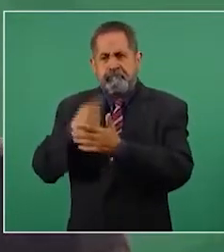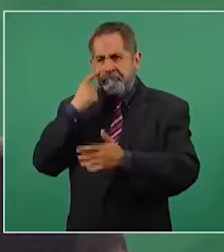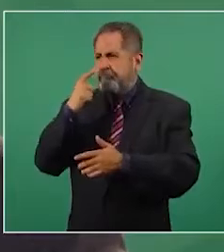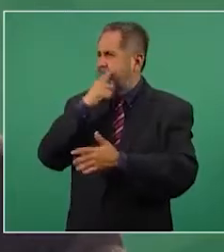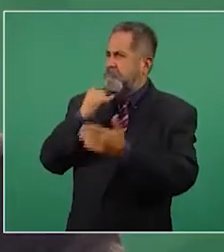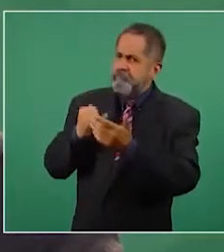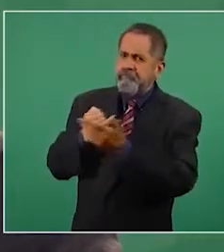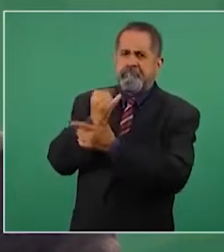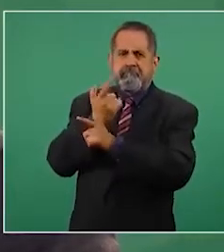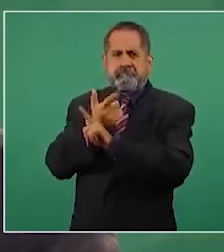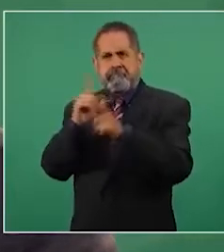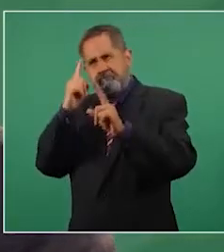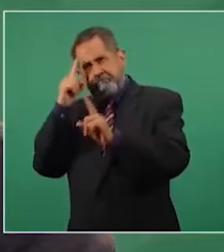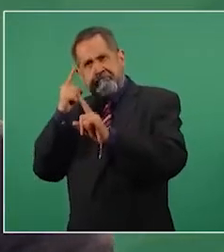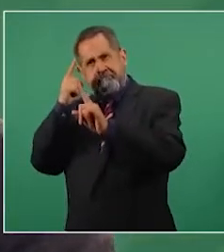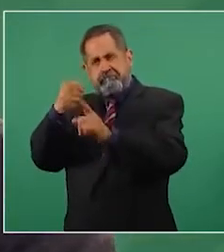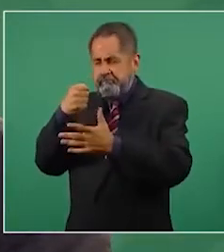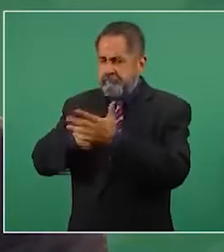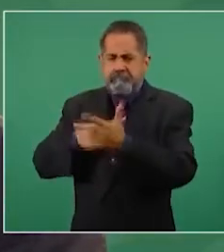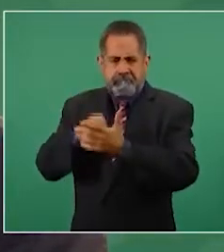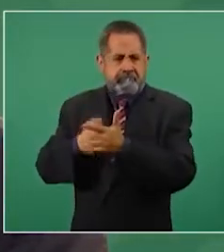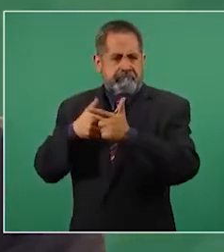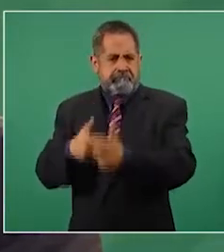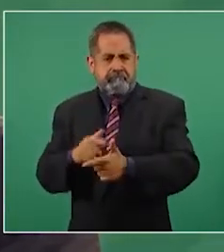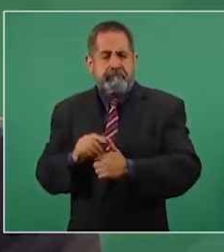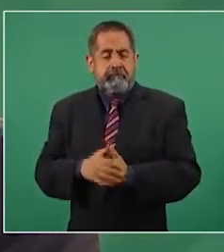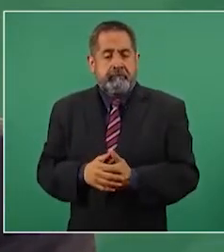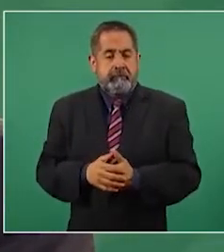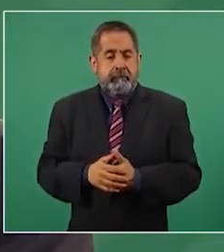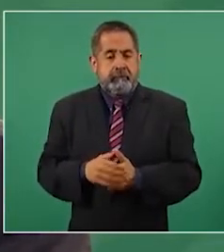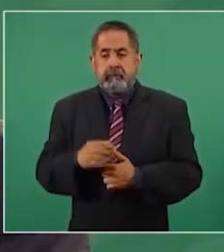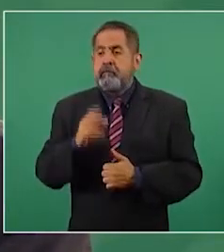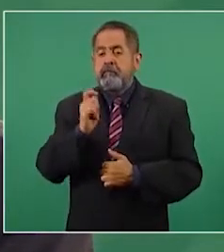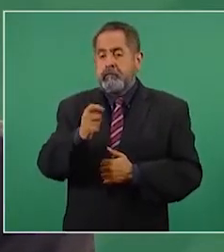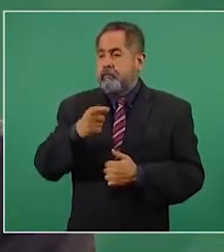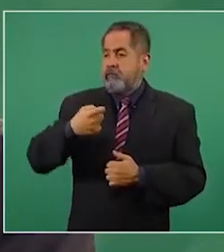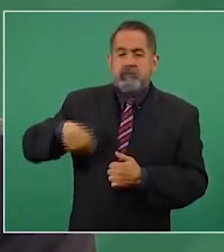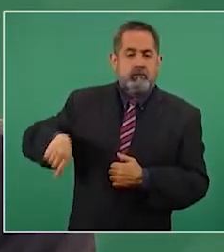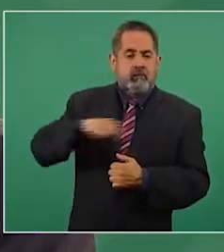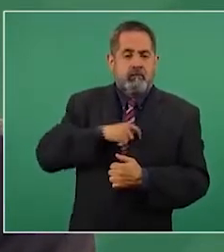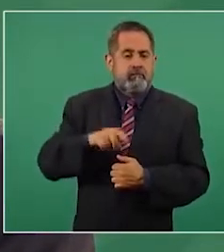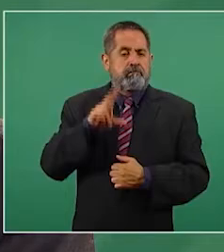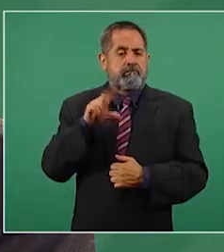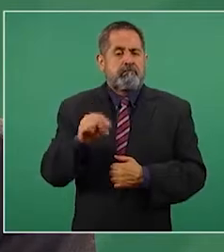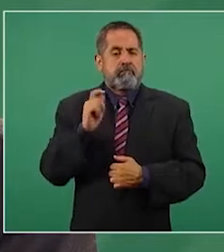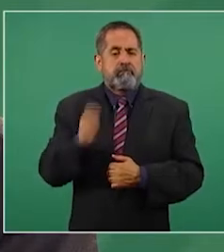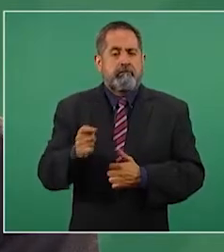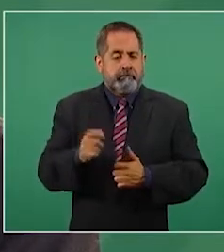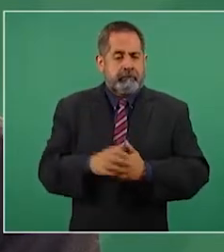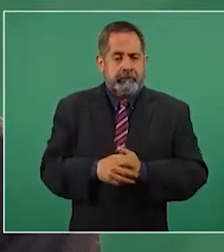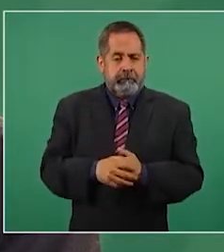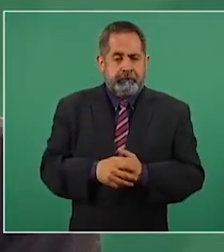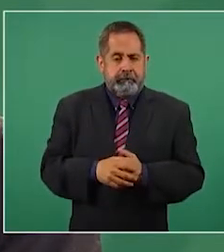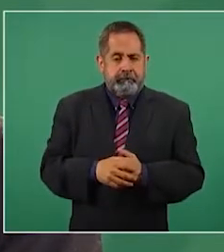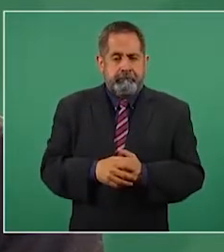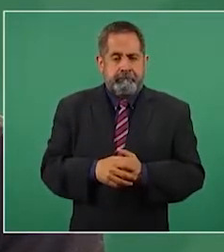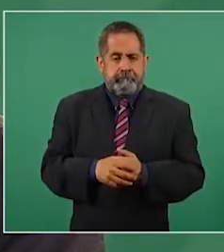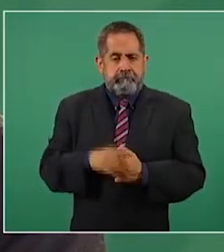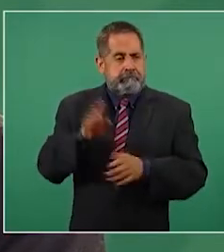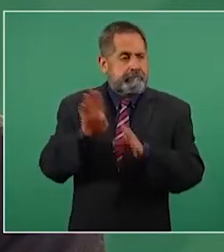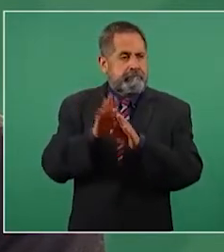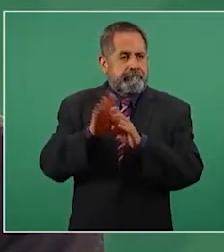democracia y que no vamos nosotros a rear bandera,